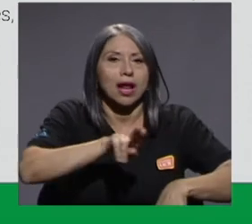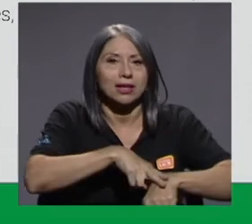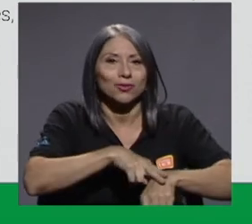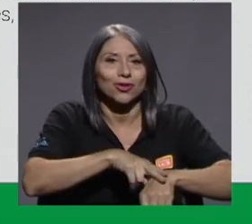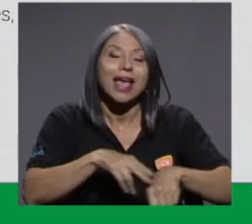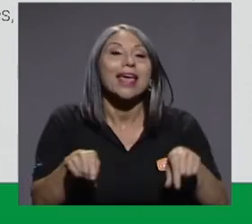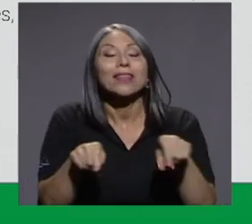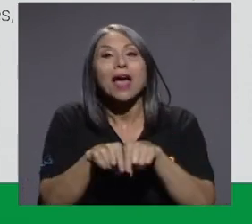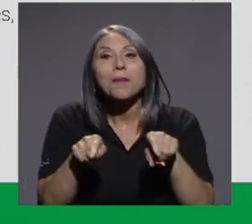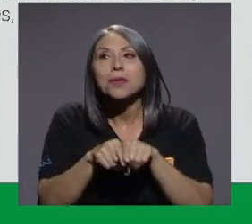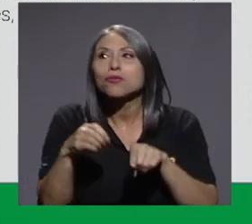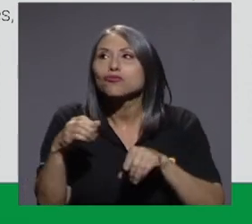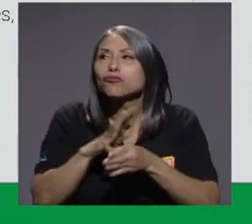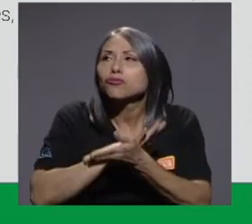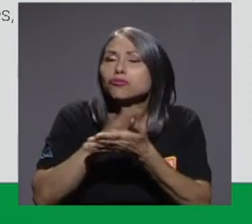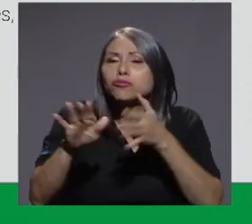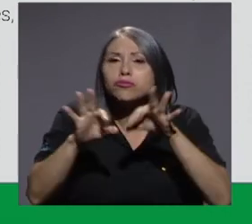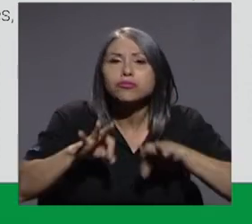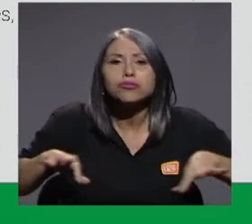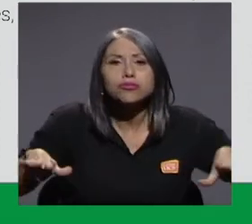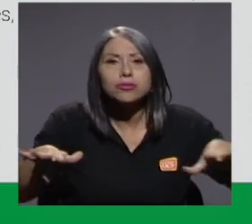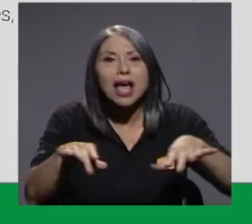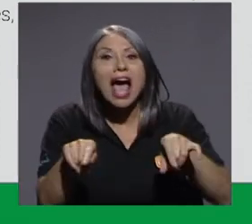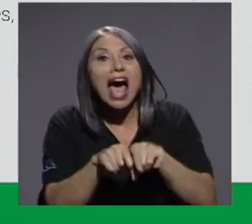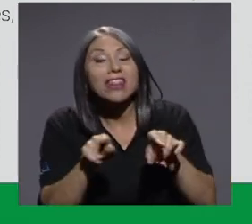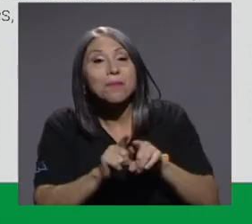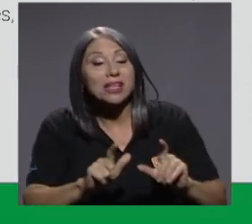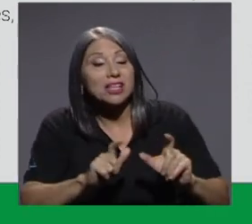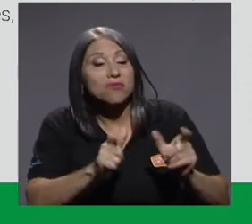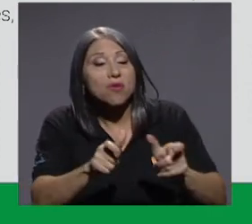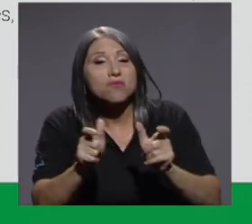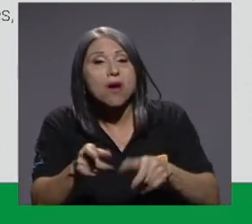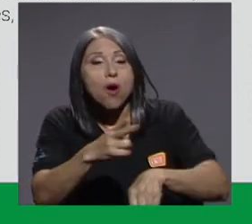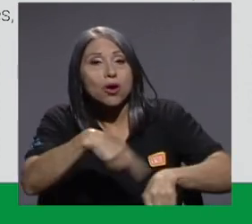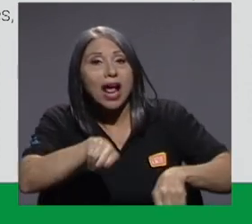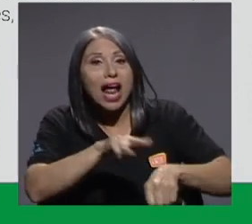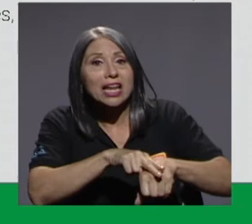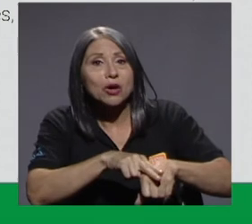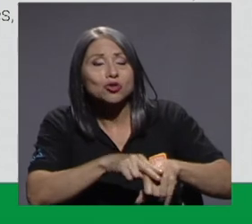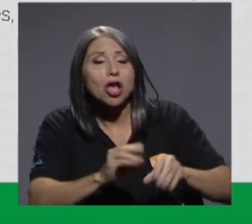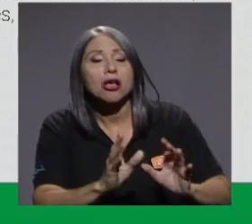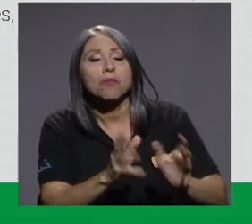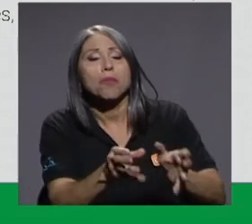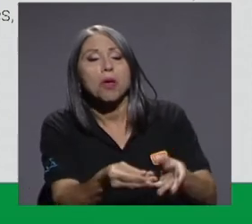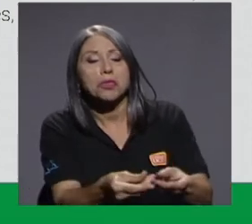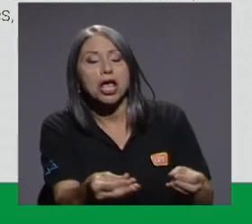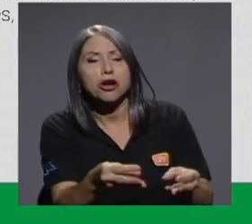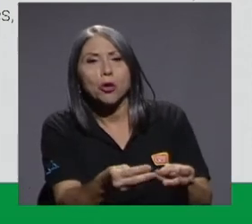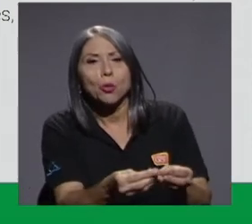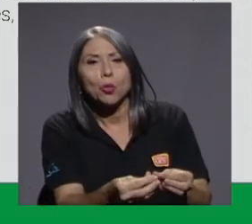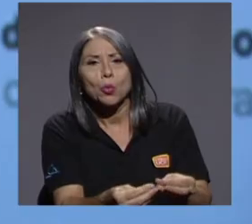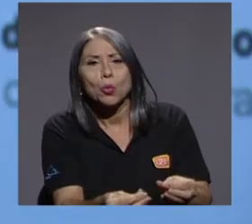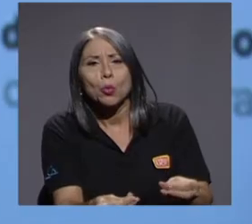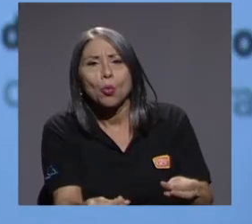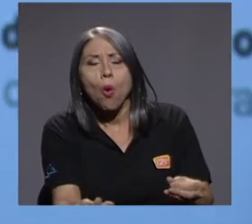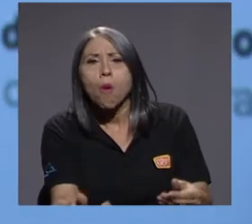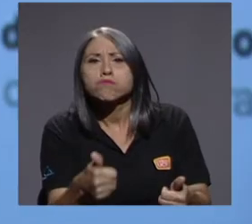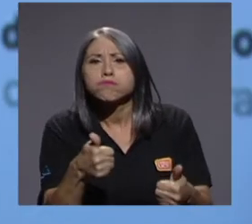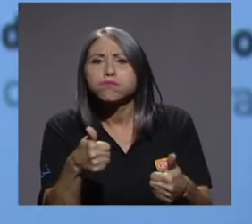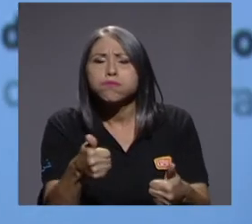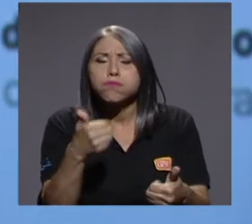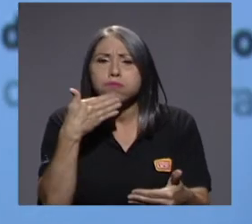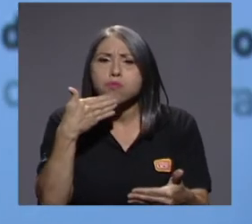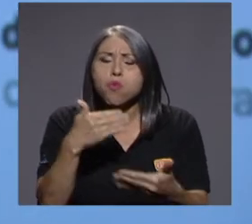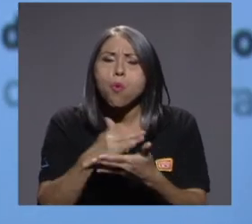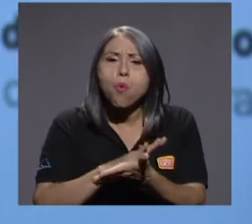exiliados que producen, esos líquidos y demás son buenísimos para nuestras tierras. Entonces, vale la pena aprovecharlos ahí, pero además